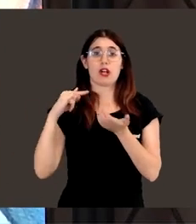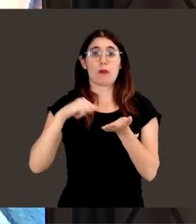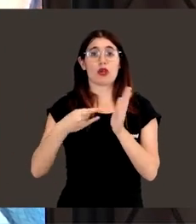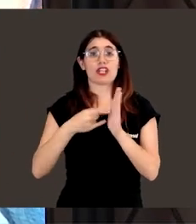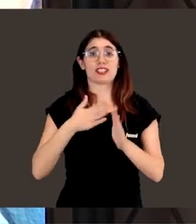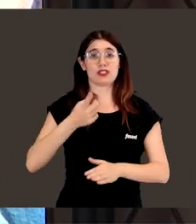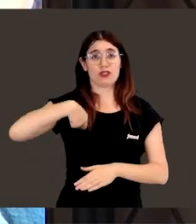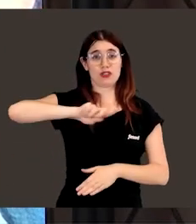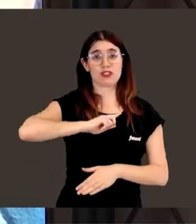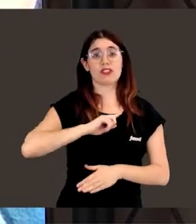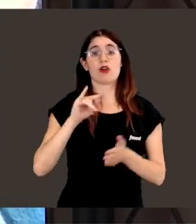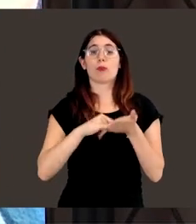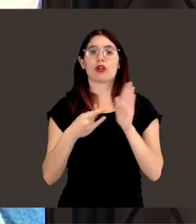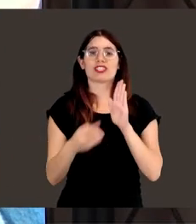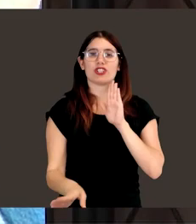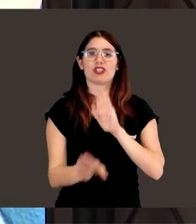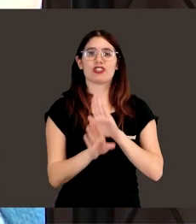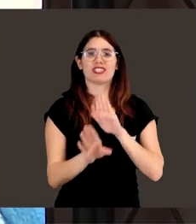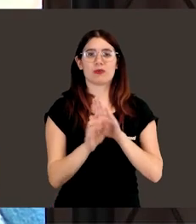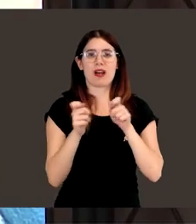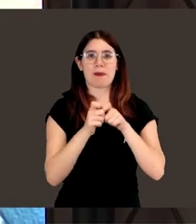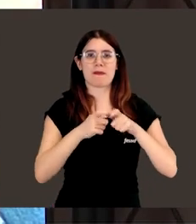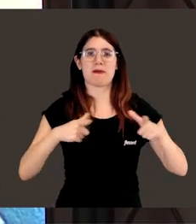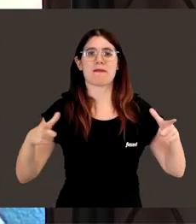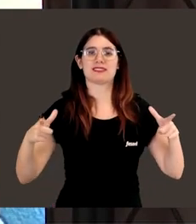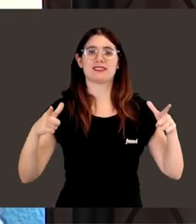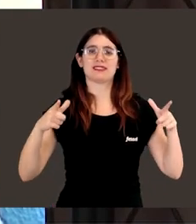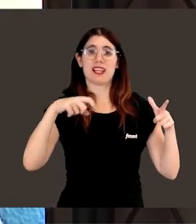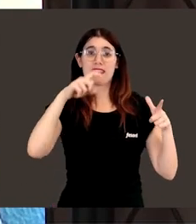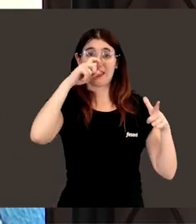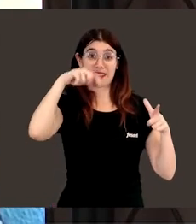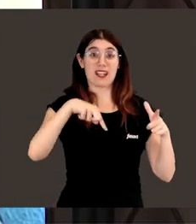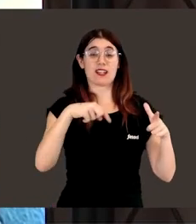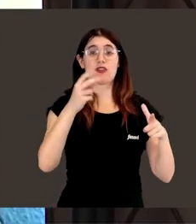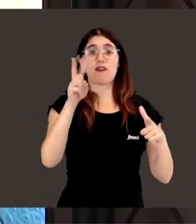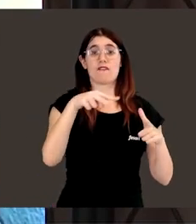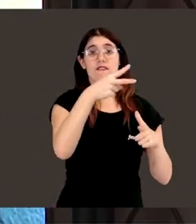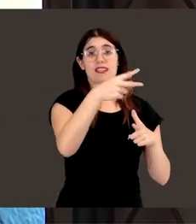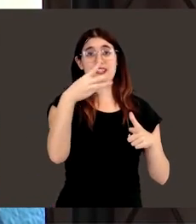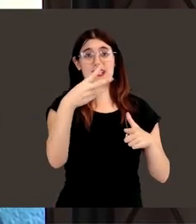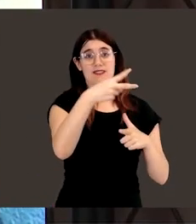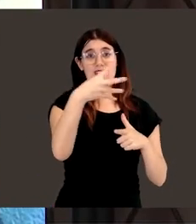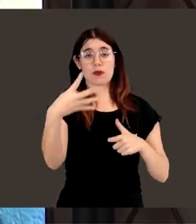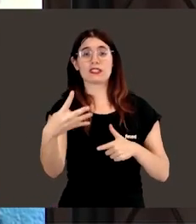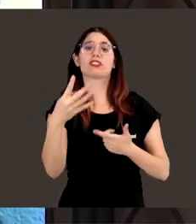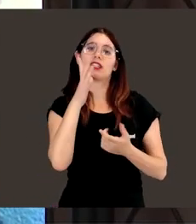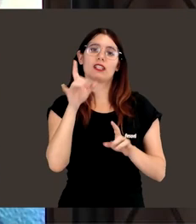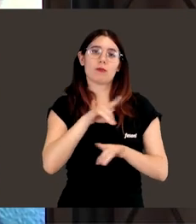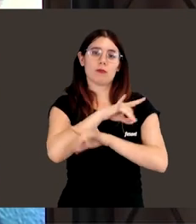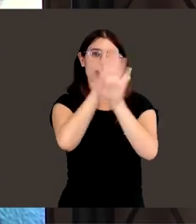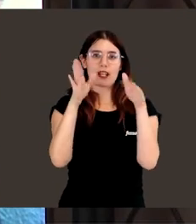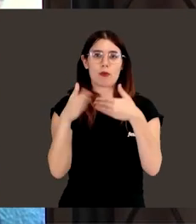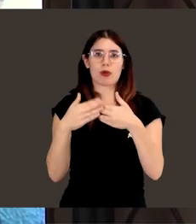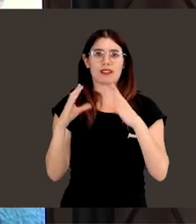proyecto, un proyecto que continuará creciendo a lo largo de este curso 23-24, y obviamente las puertas de esta